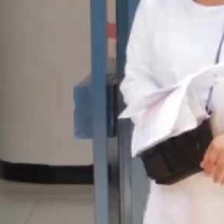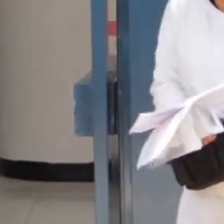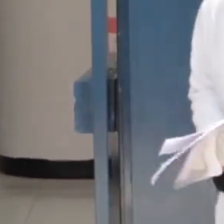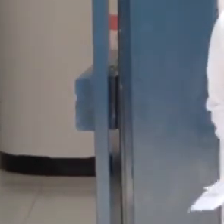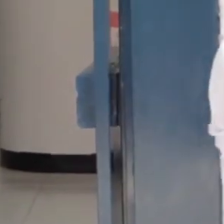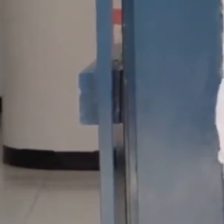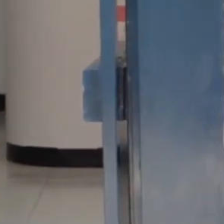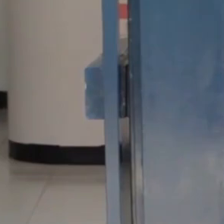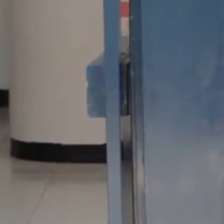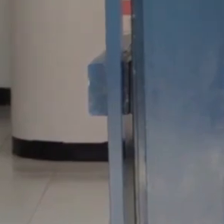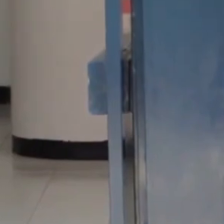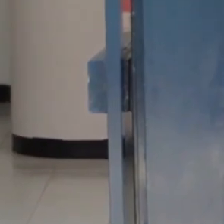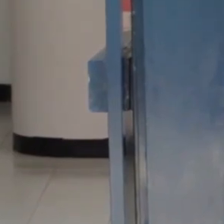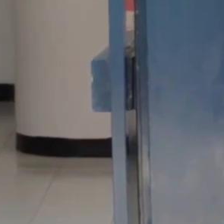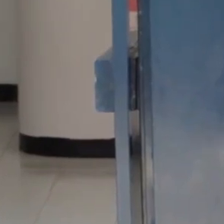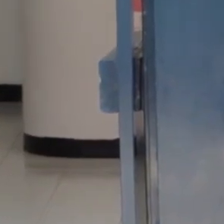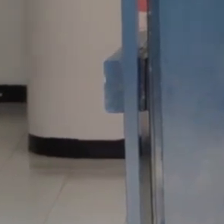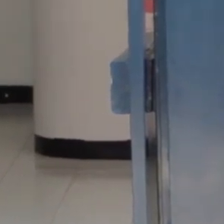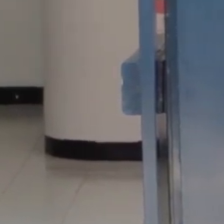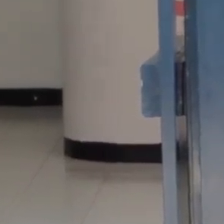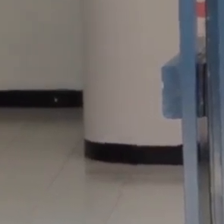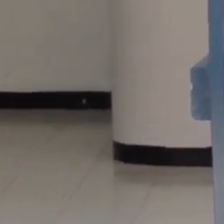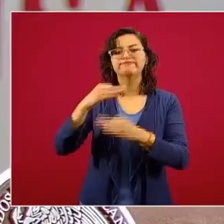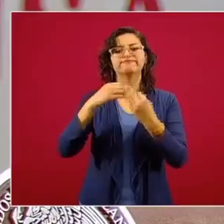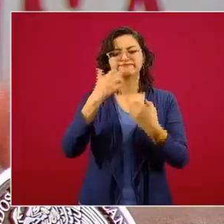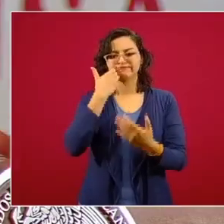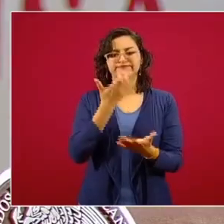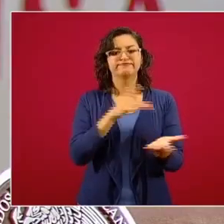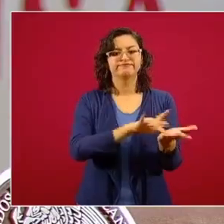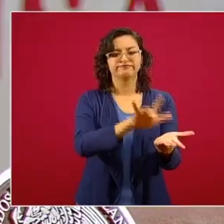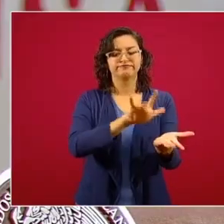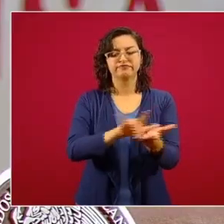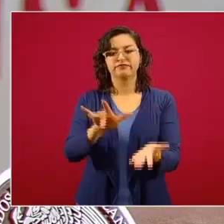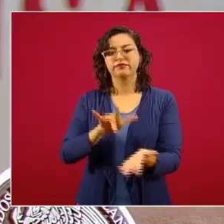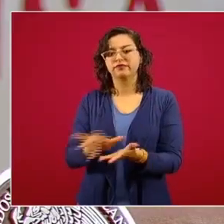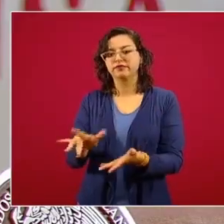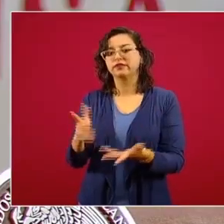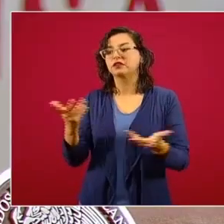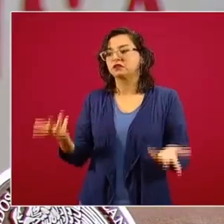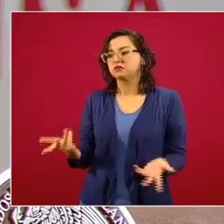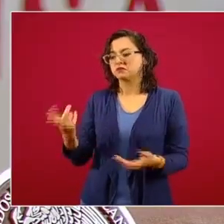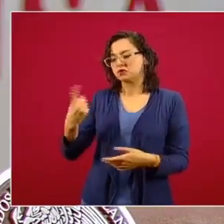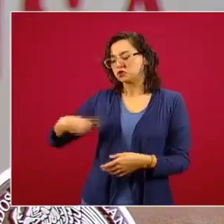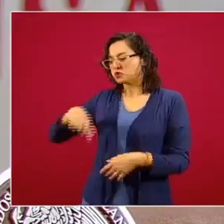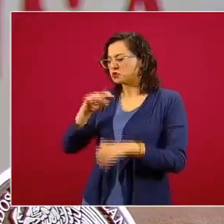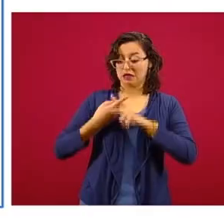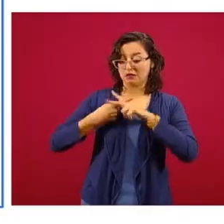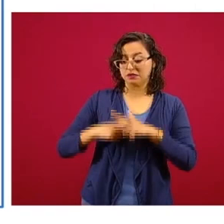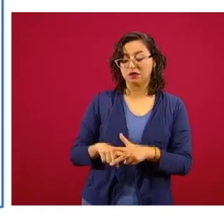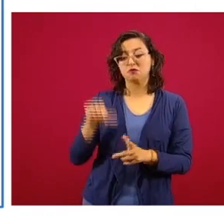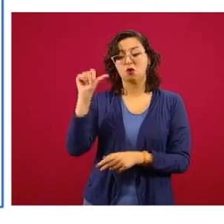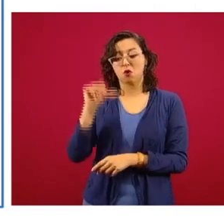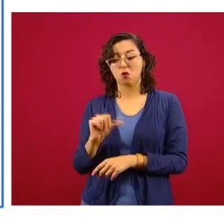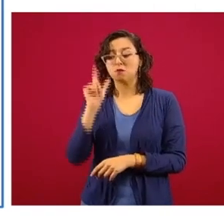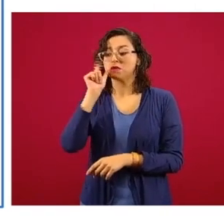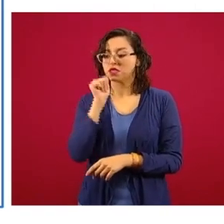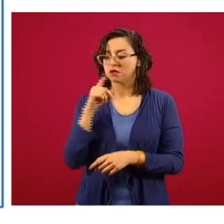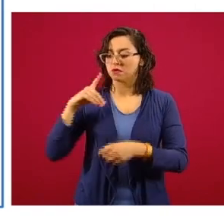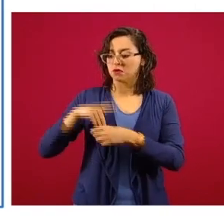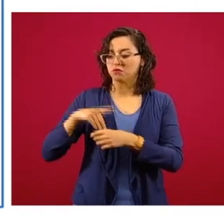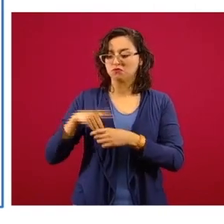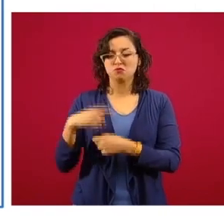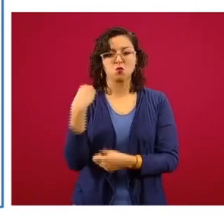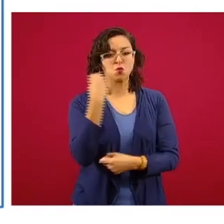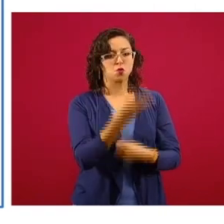directa de pacientes con COVID-19. Héctor Valle, presidente de la Fundación Mexicana para la Salud, señaló que iniciaron con muchos